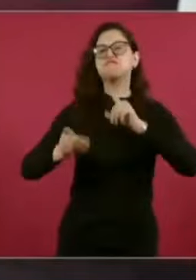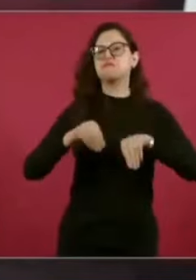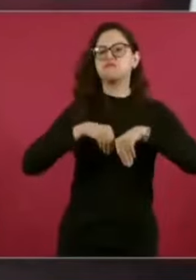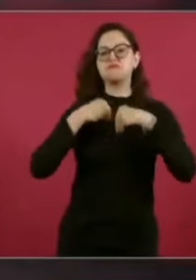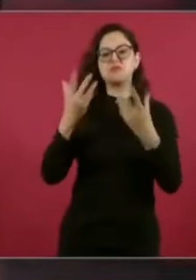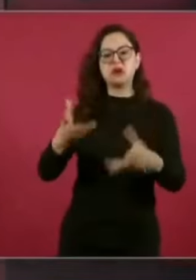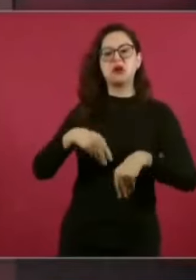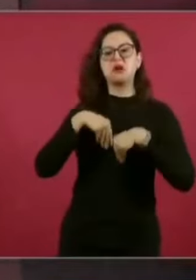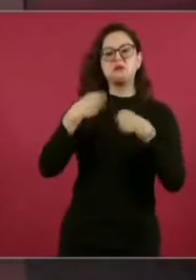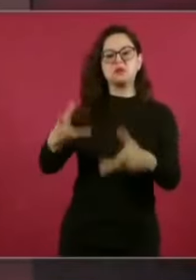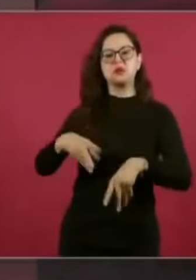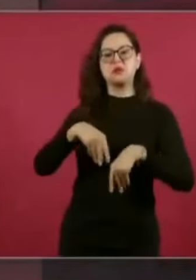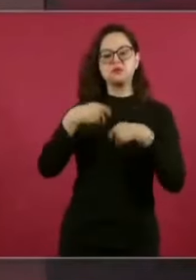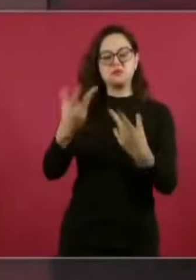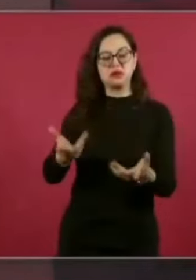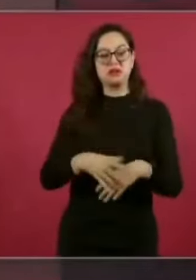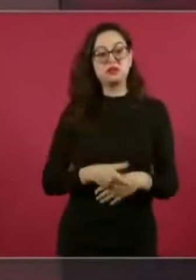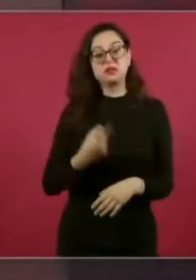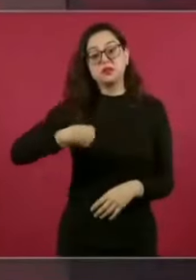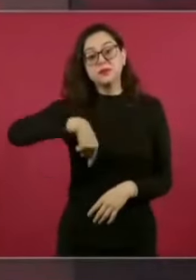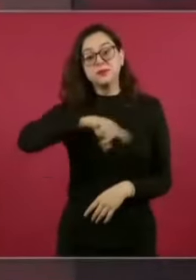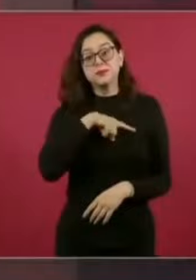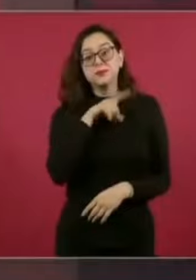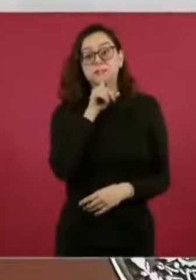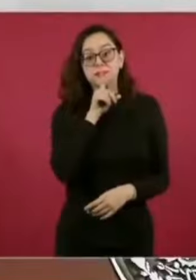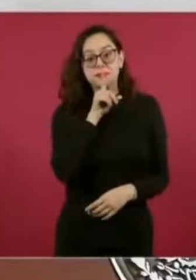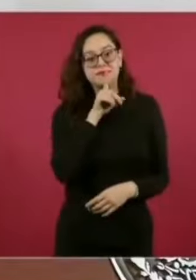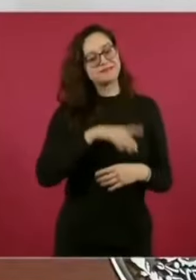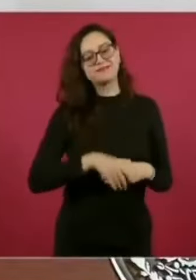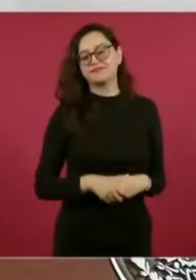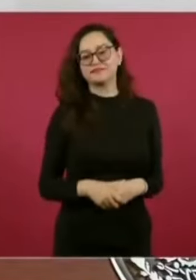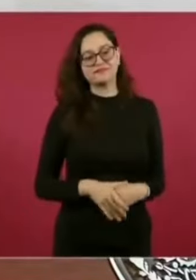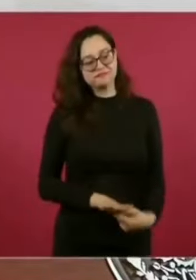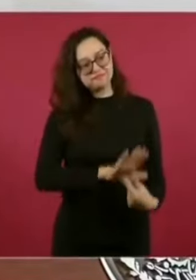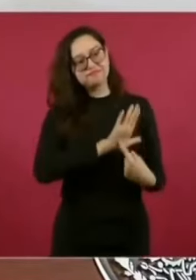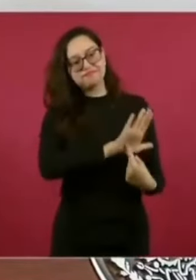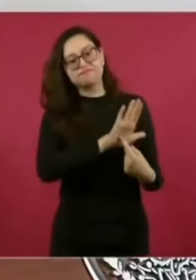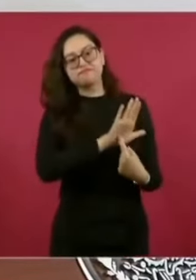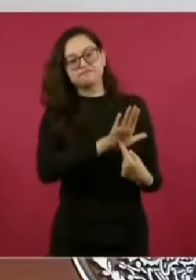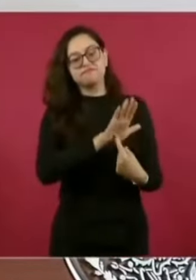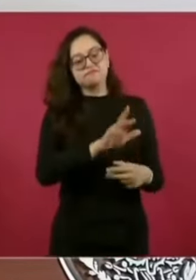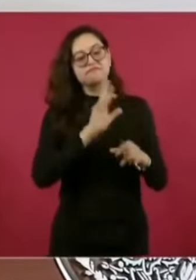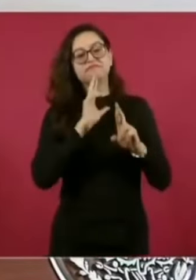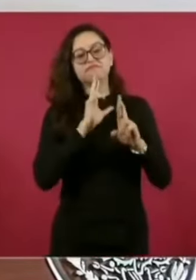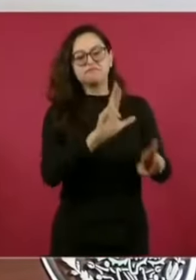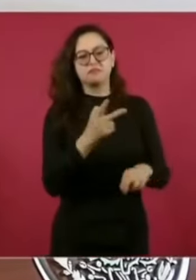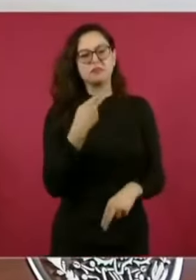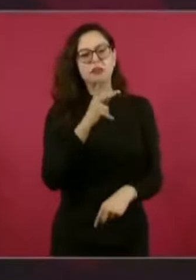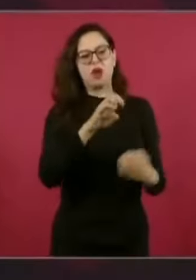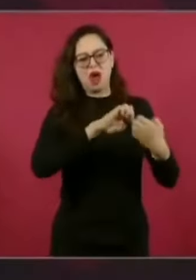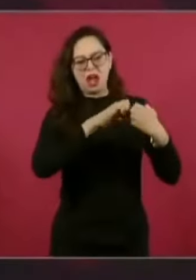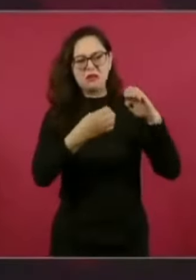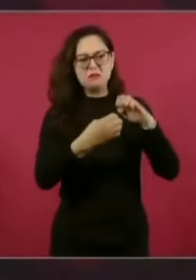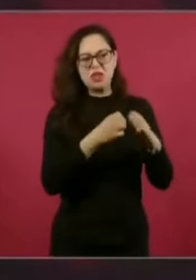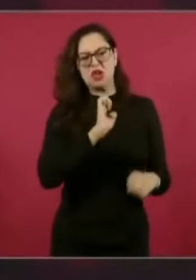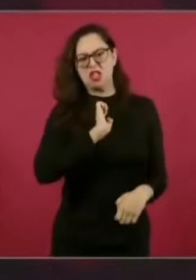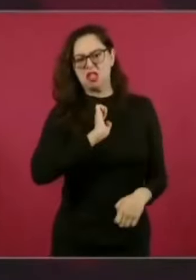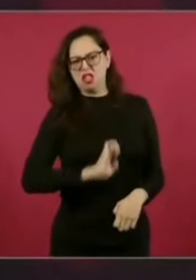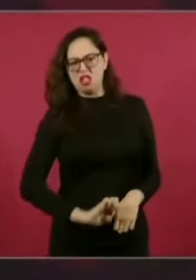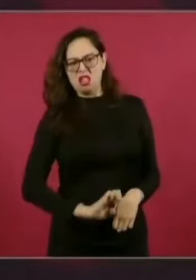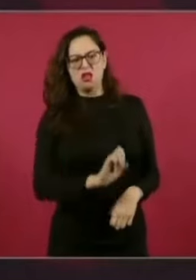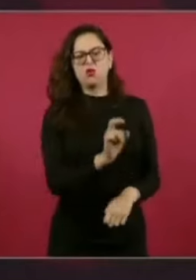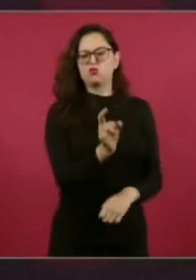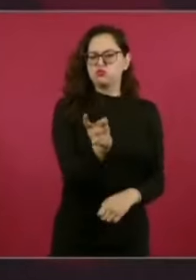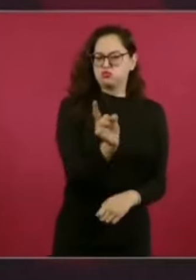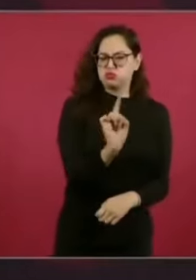nosotros no odiamos, nosotros no los vemos como enemigos, son